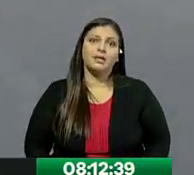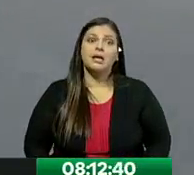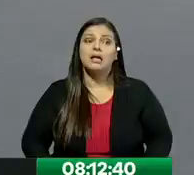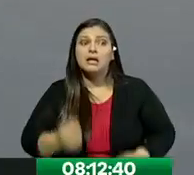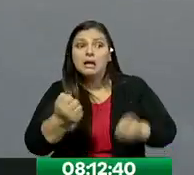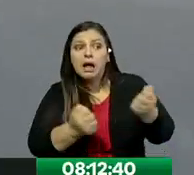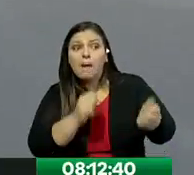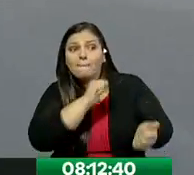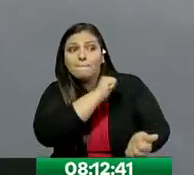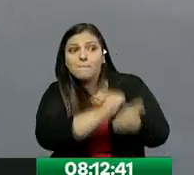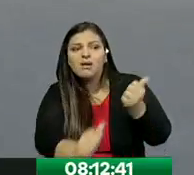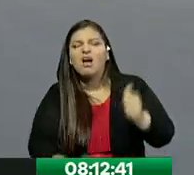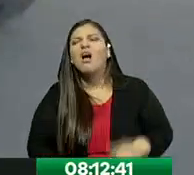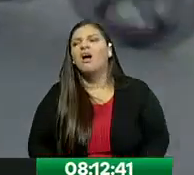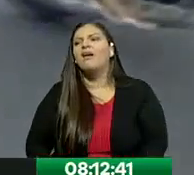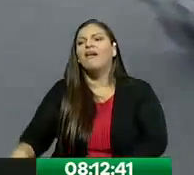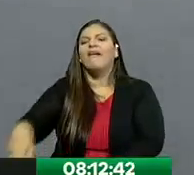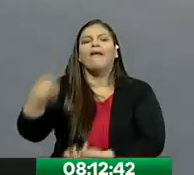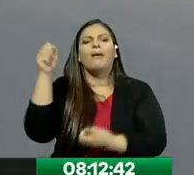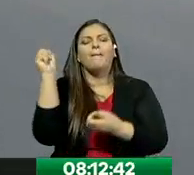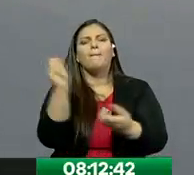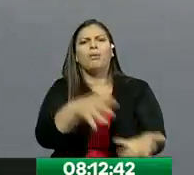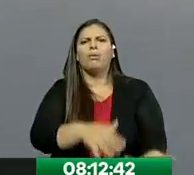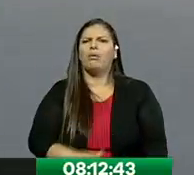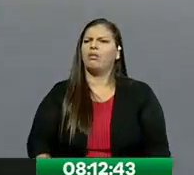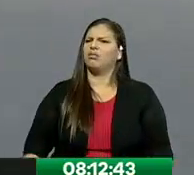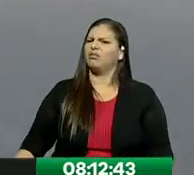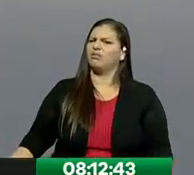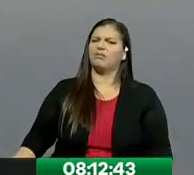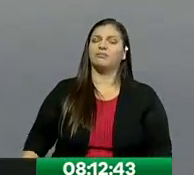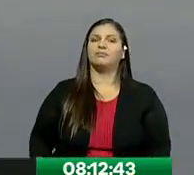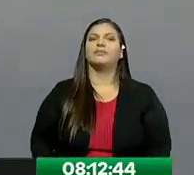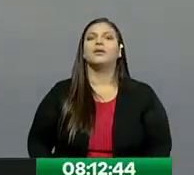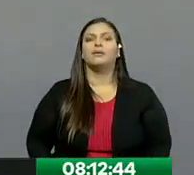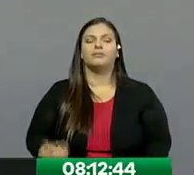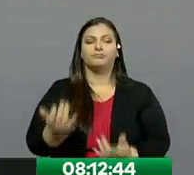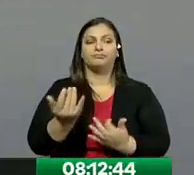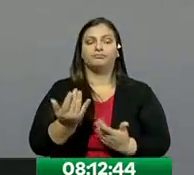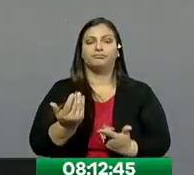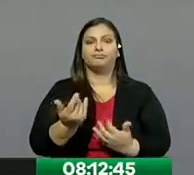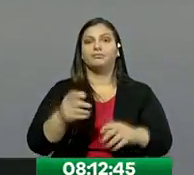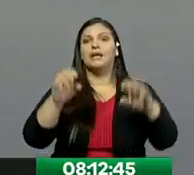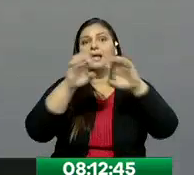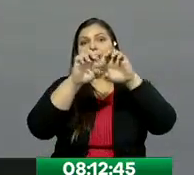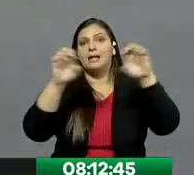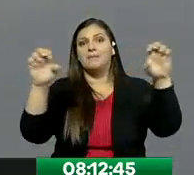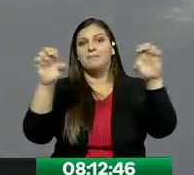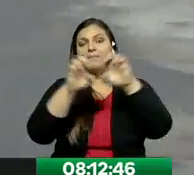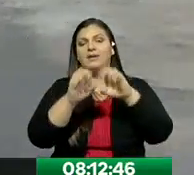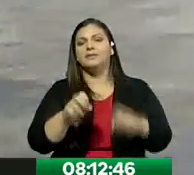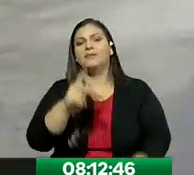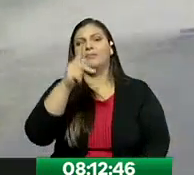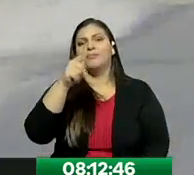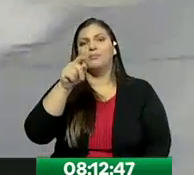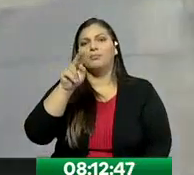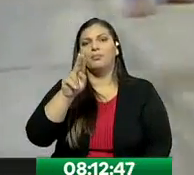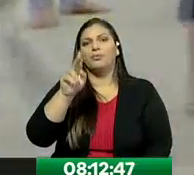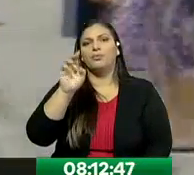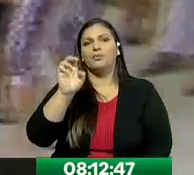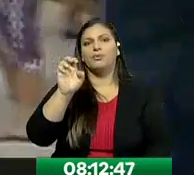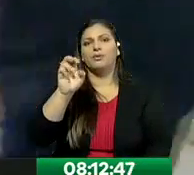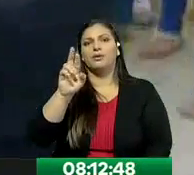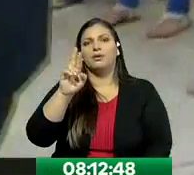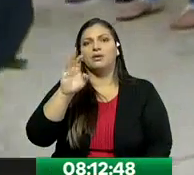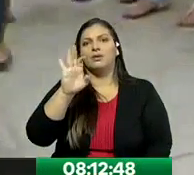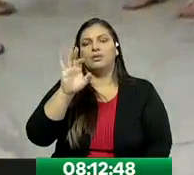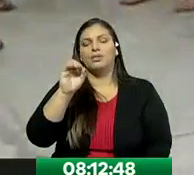esta institución frente a esta problemática. De momento, lo que podemos decir es que hay varios trabajadores ya limpiando el sector.